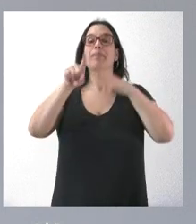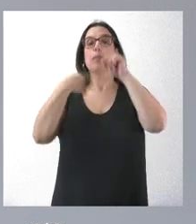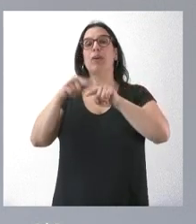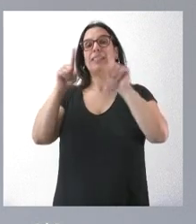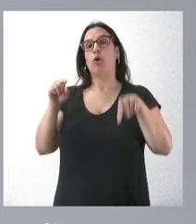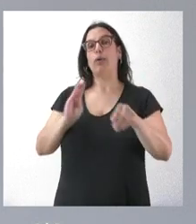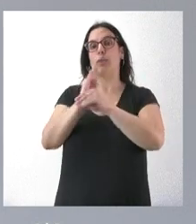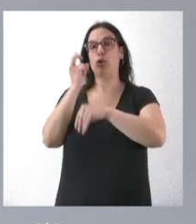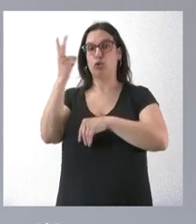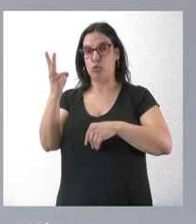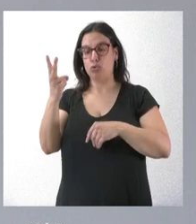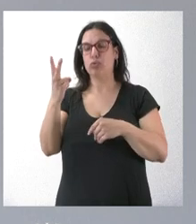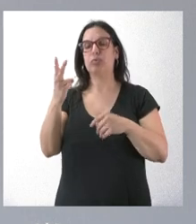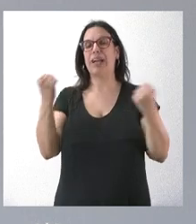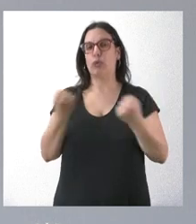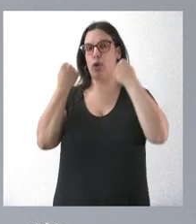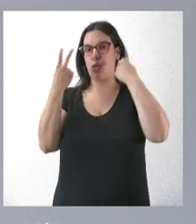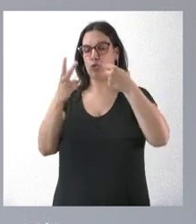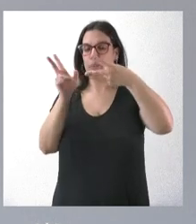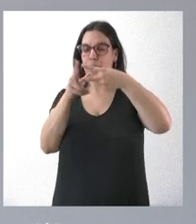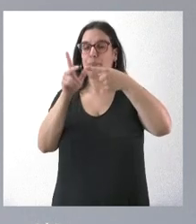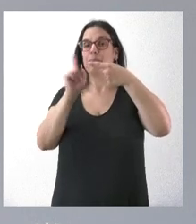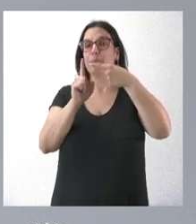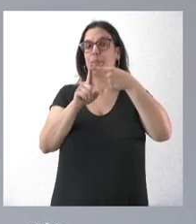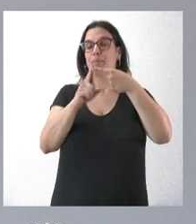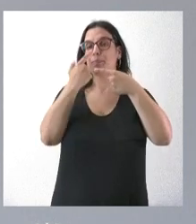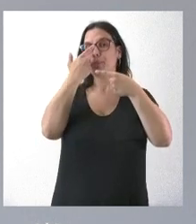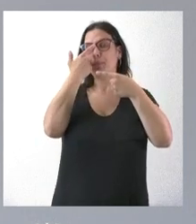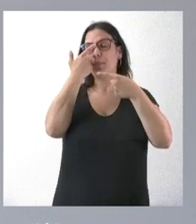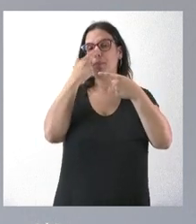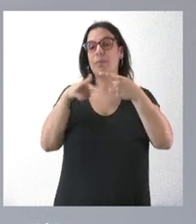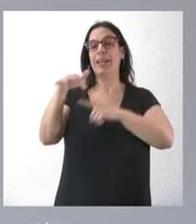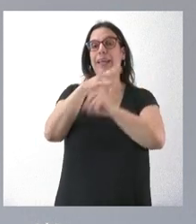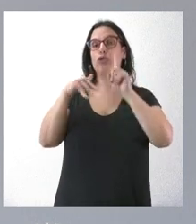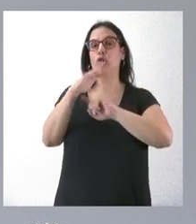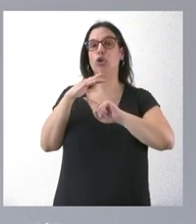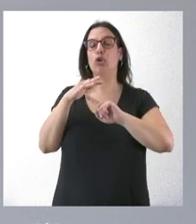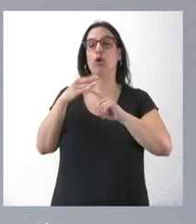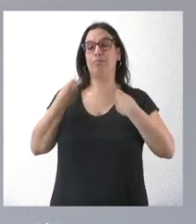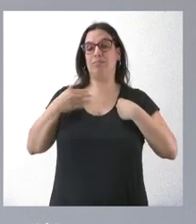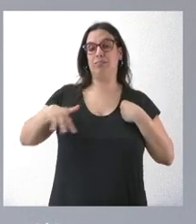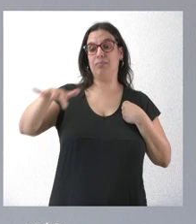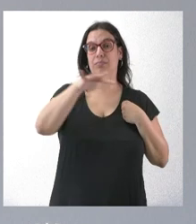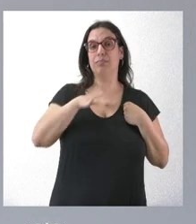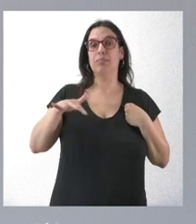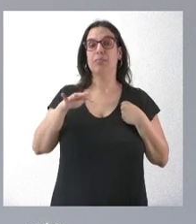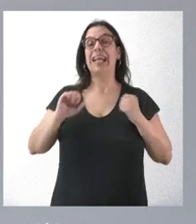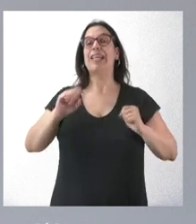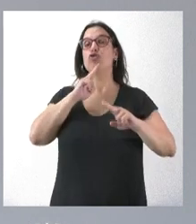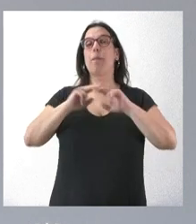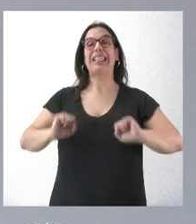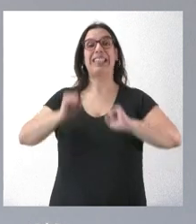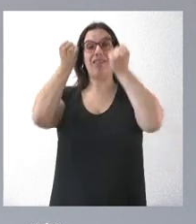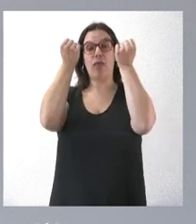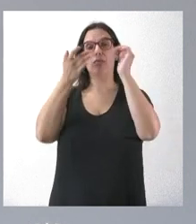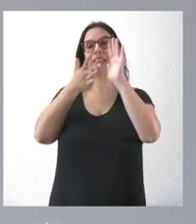subvenciones para dos actuaciones distintas. Por un lado, para un entorno residencial programado que es El Salvador. Estamos